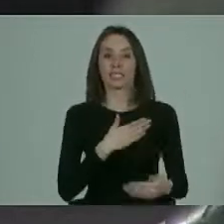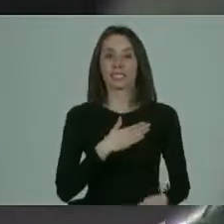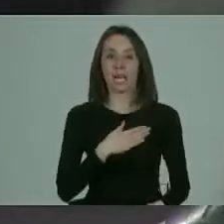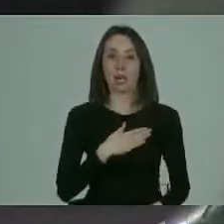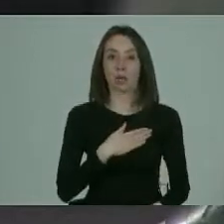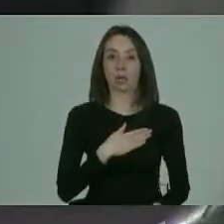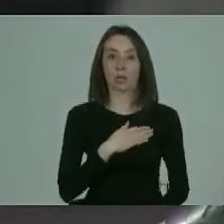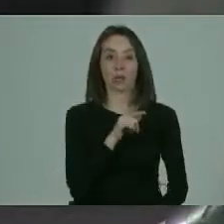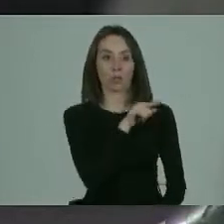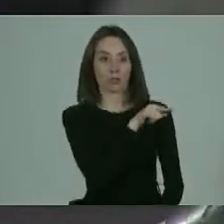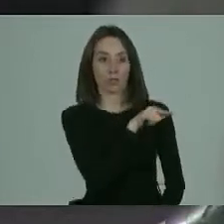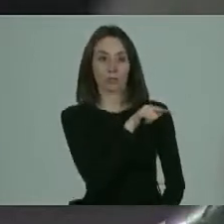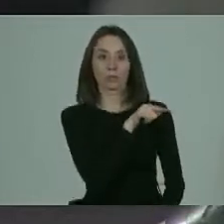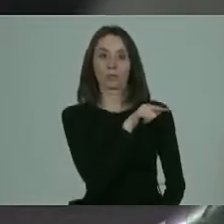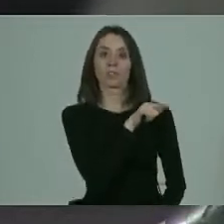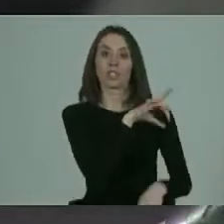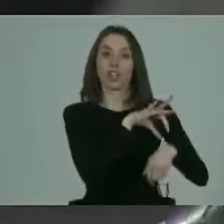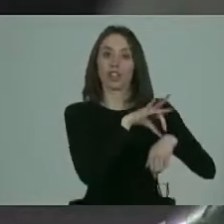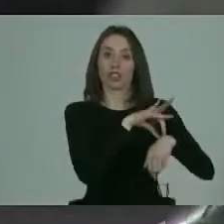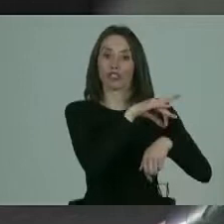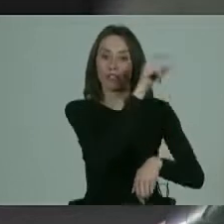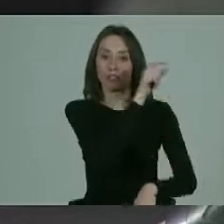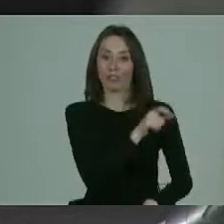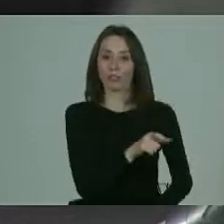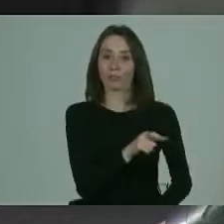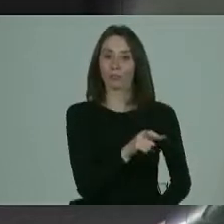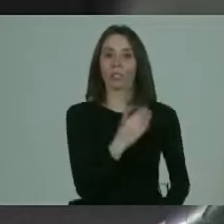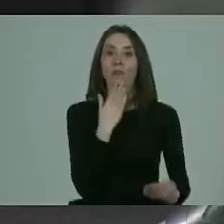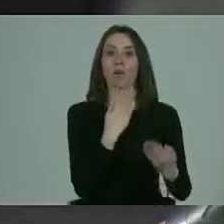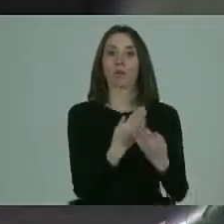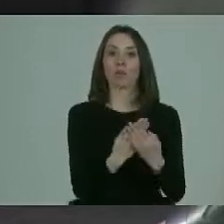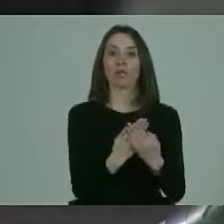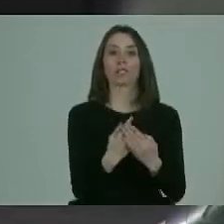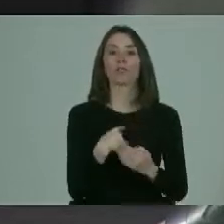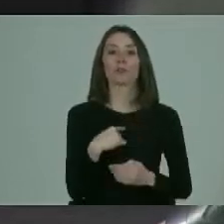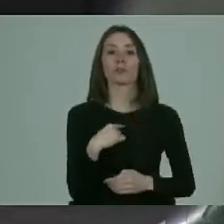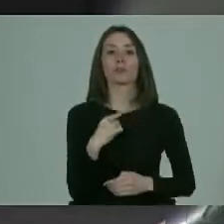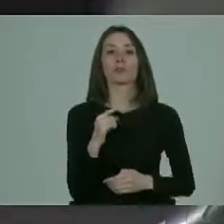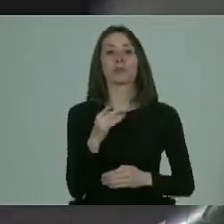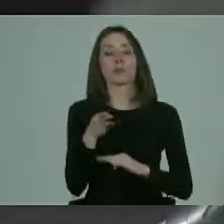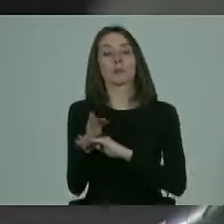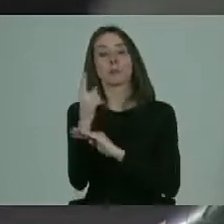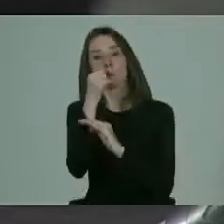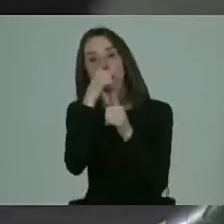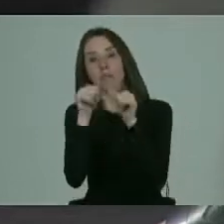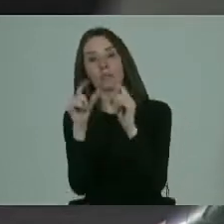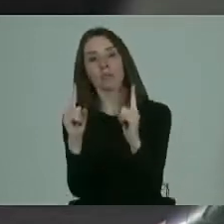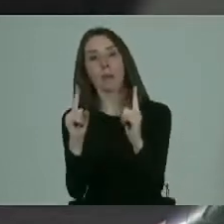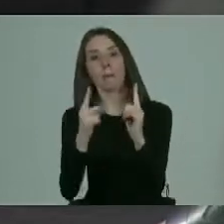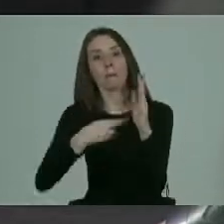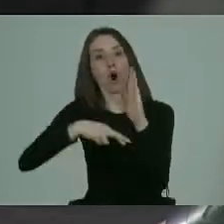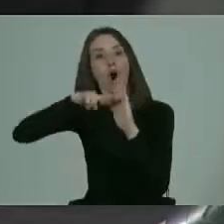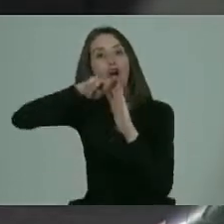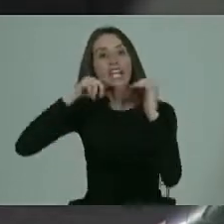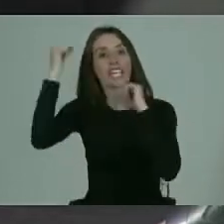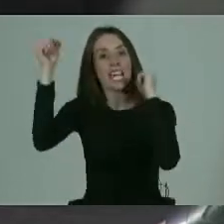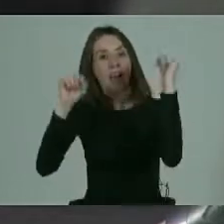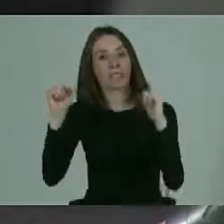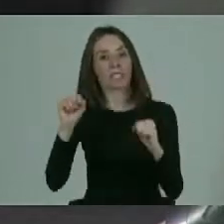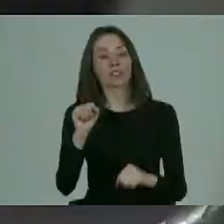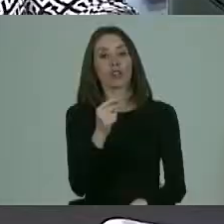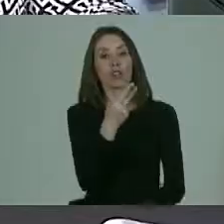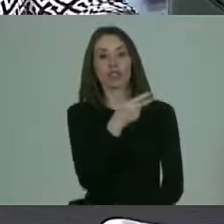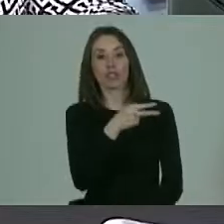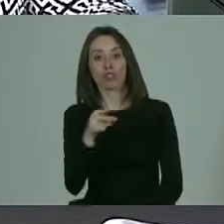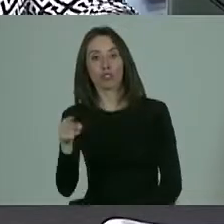me refiero a ti como médico, cuando estuve en mi primer periodo de rehabilitación, después de dos semanas que llegué,